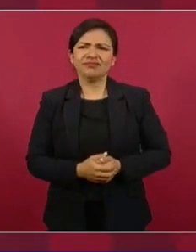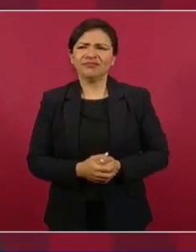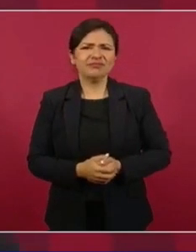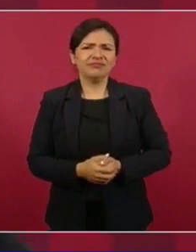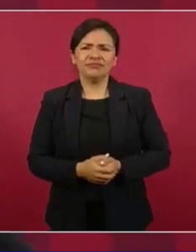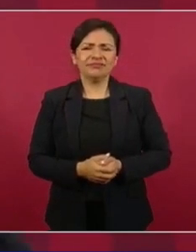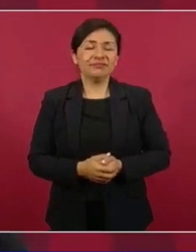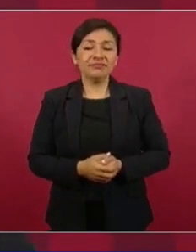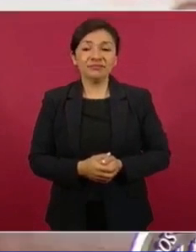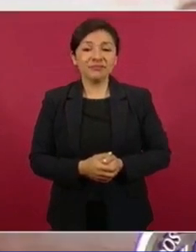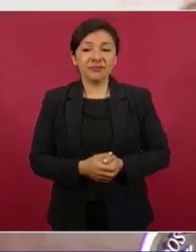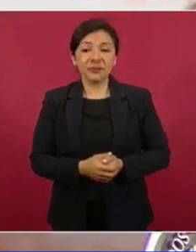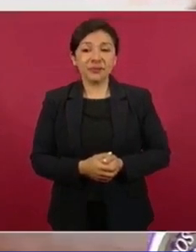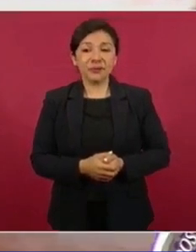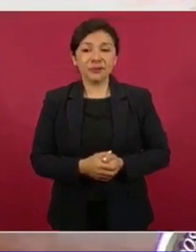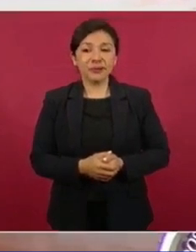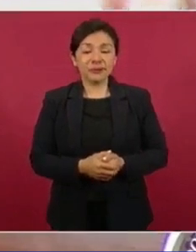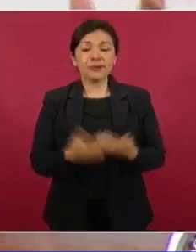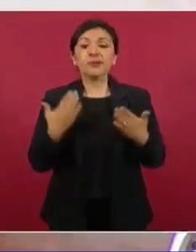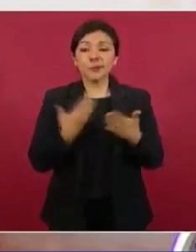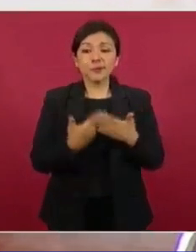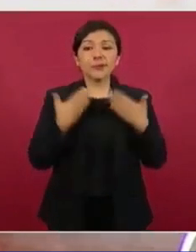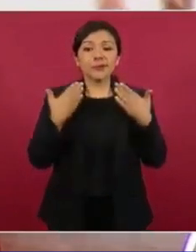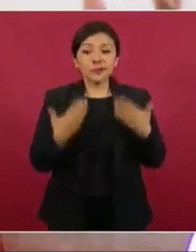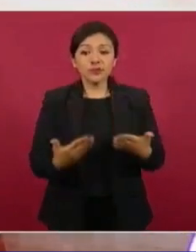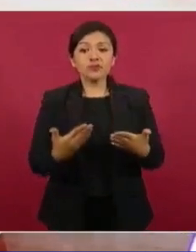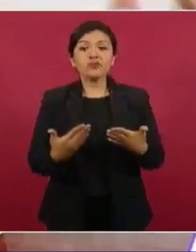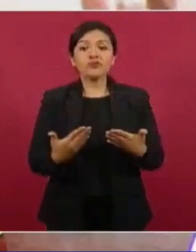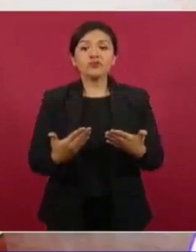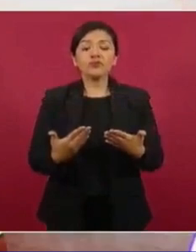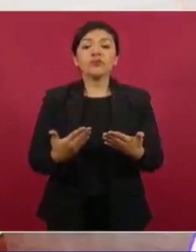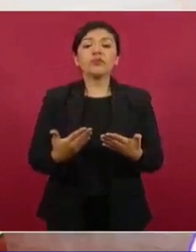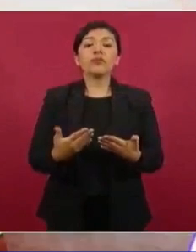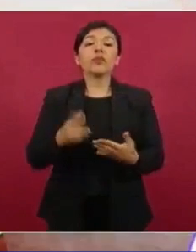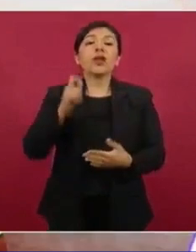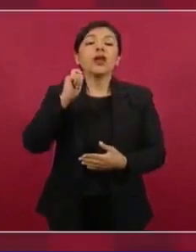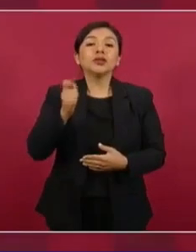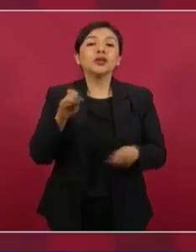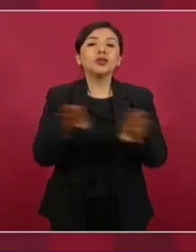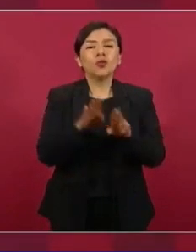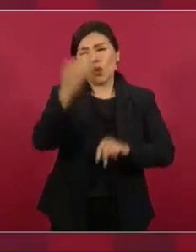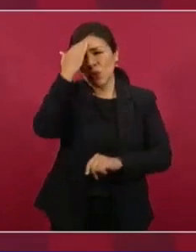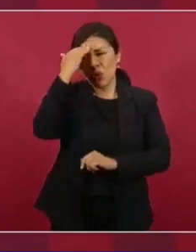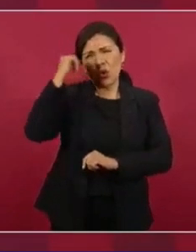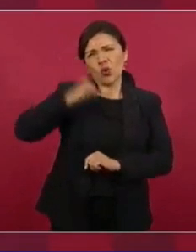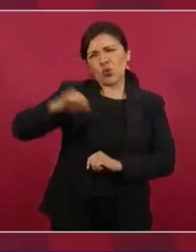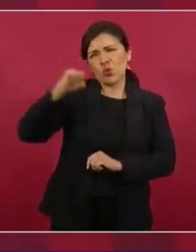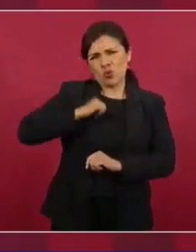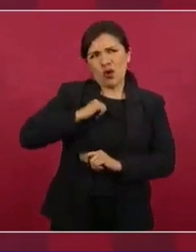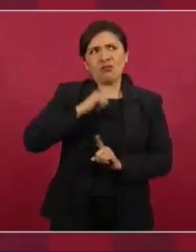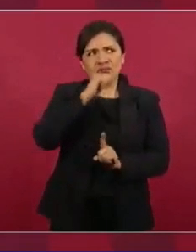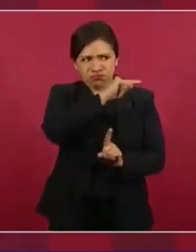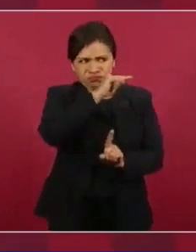ahora los que vienen del antiguo régimen casi todos.